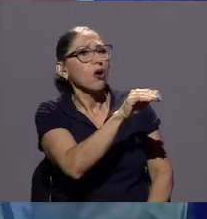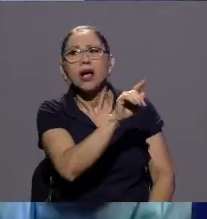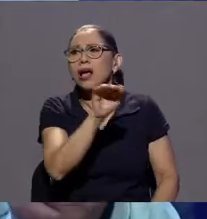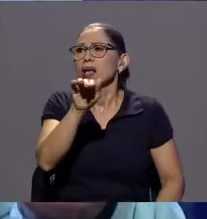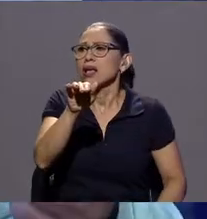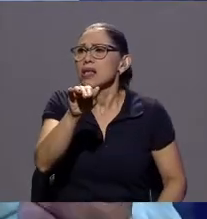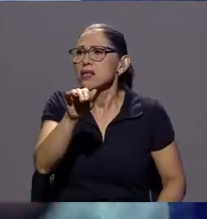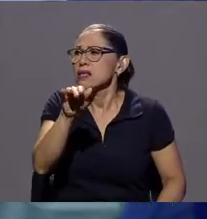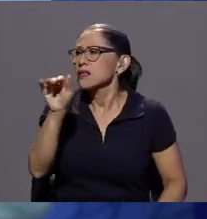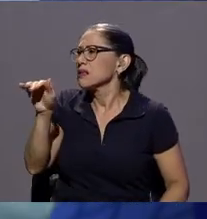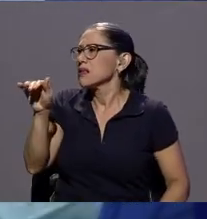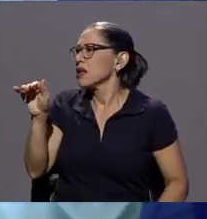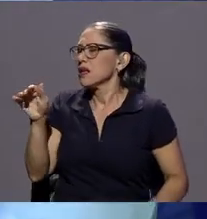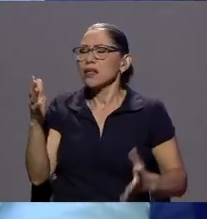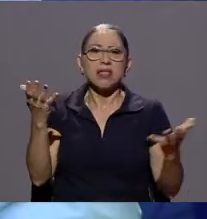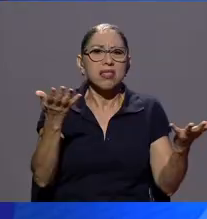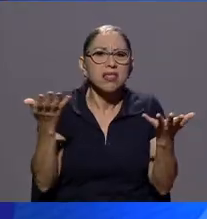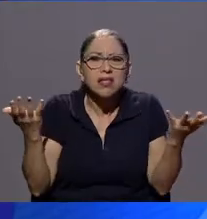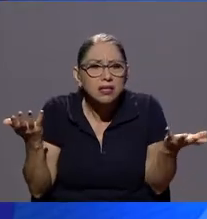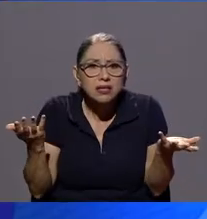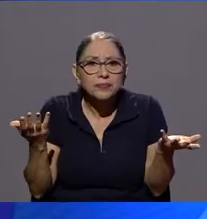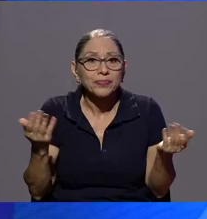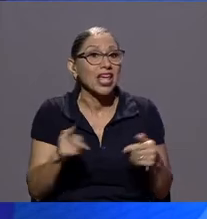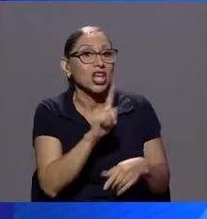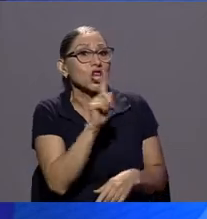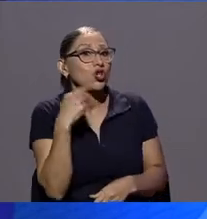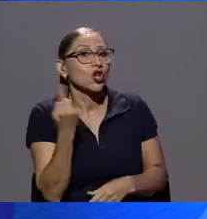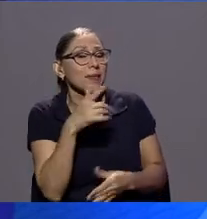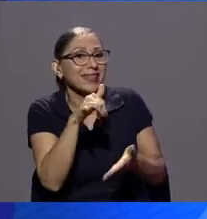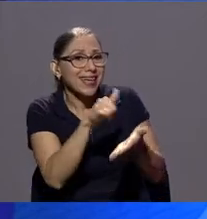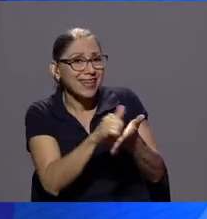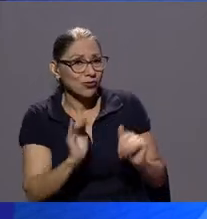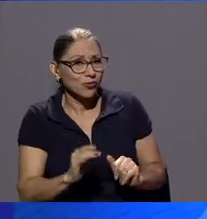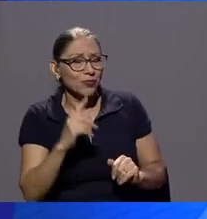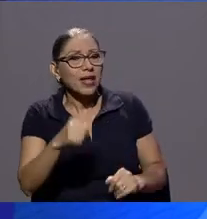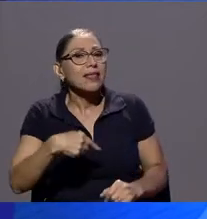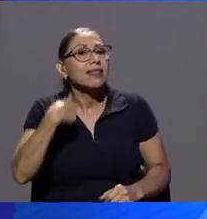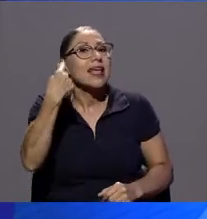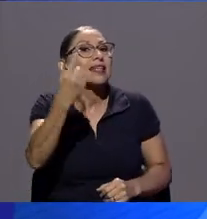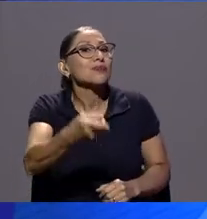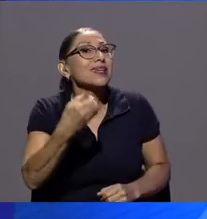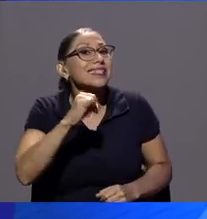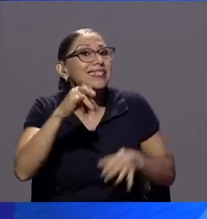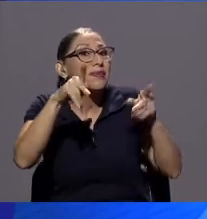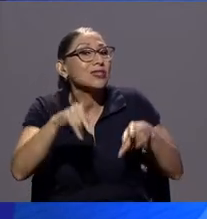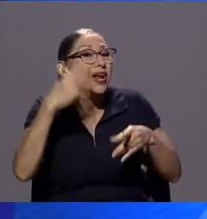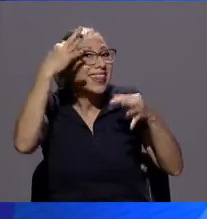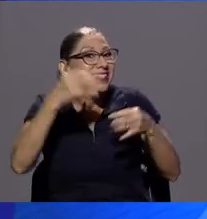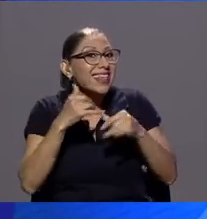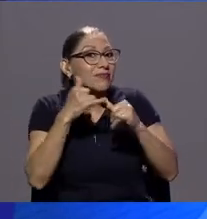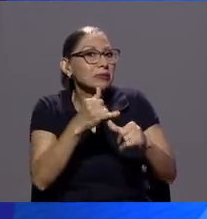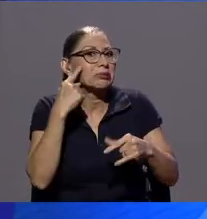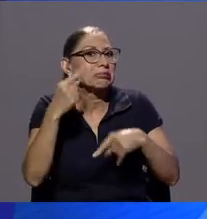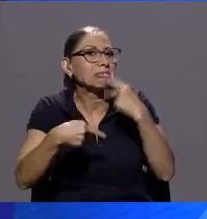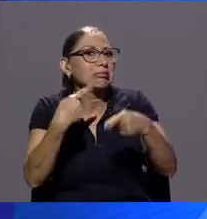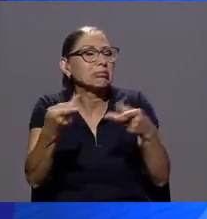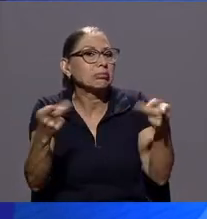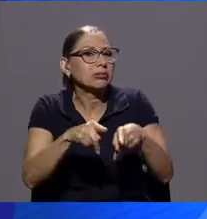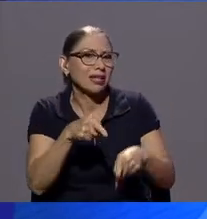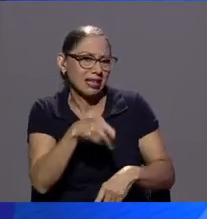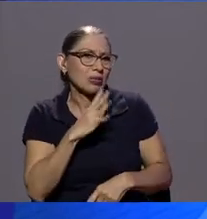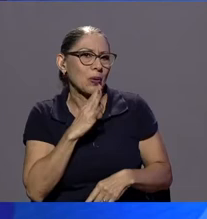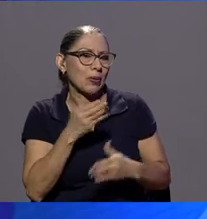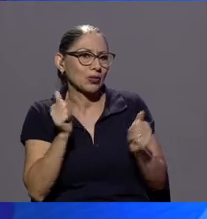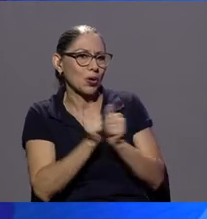cuando lo devuelven y no solo eso de lo que viene después en caso de que decida hacerlo vamos a seguir hablando de ese tema en nuestro